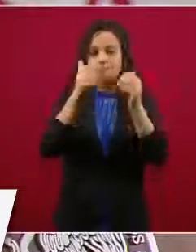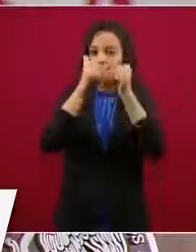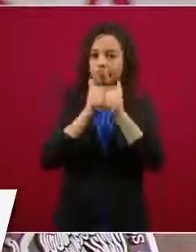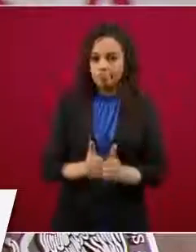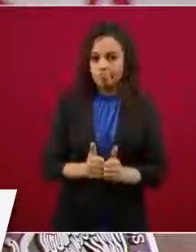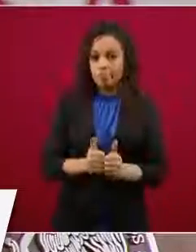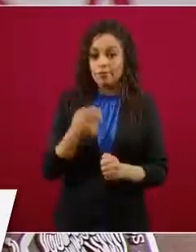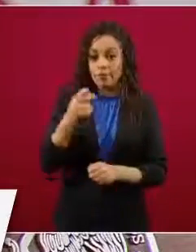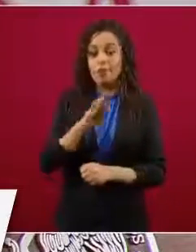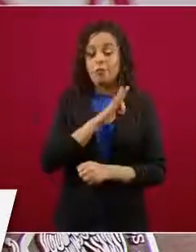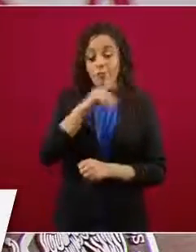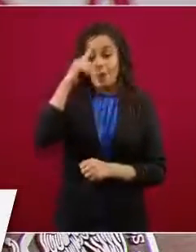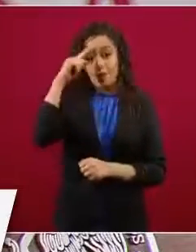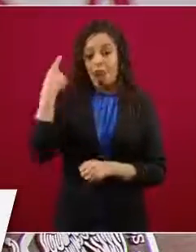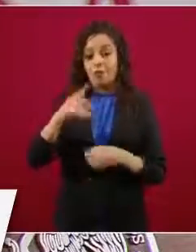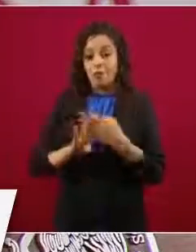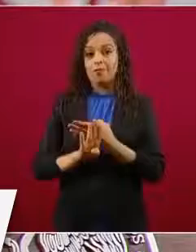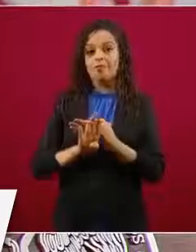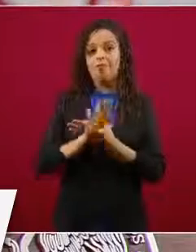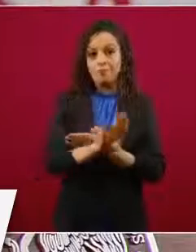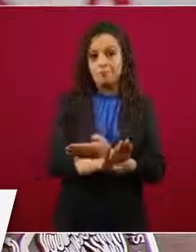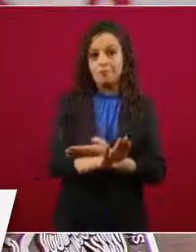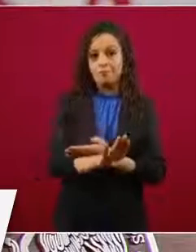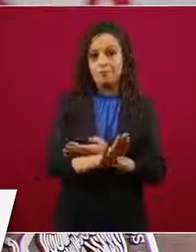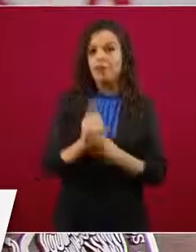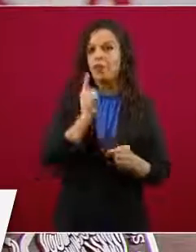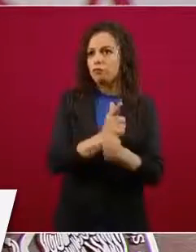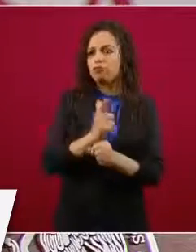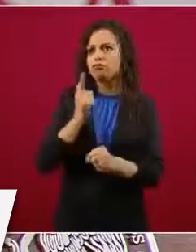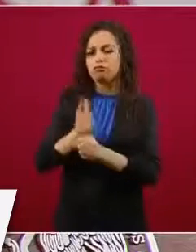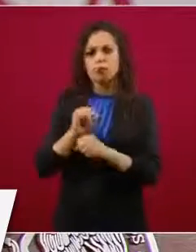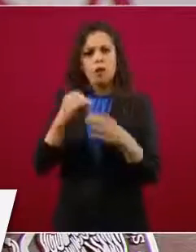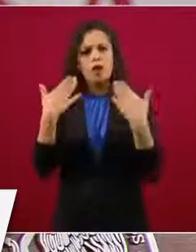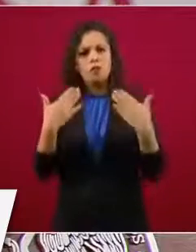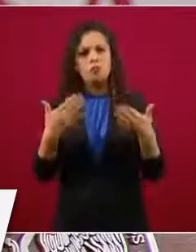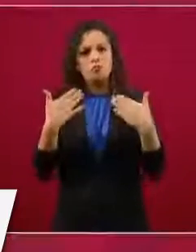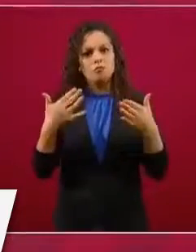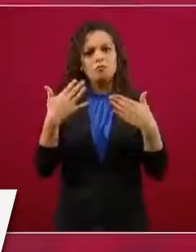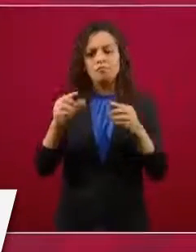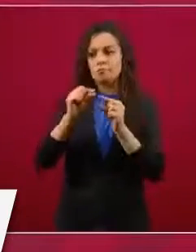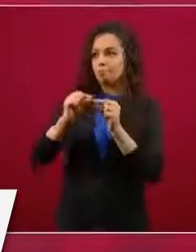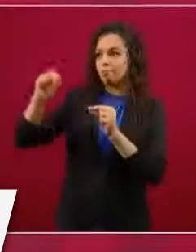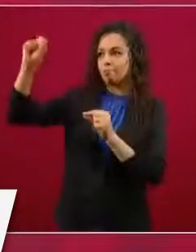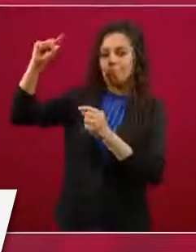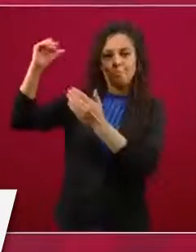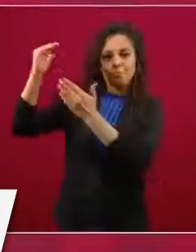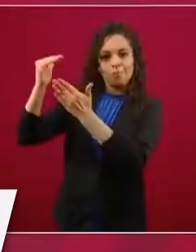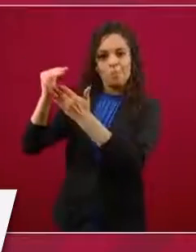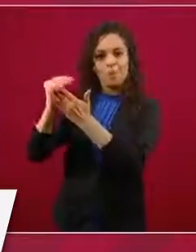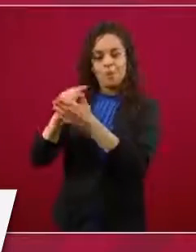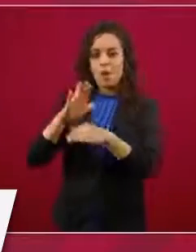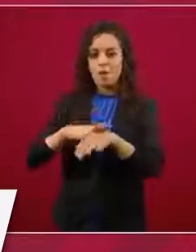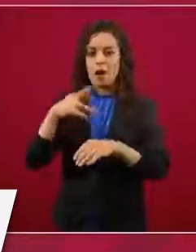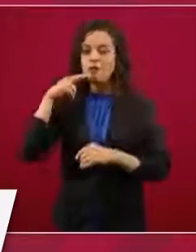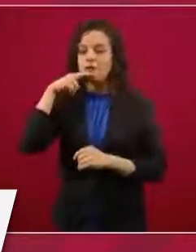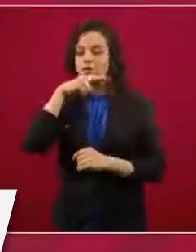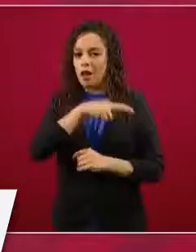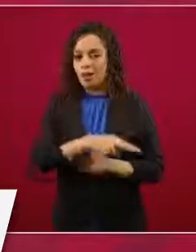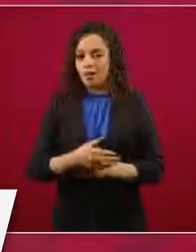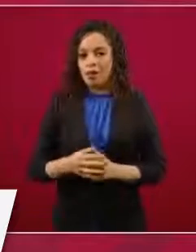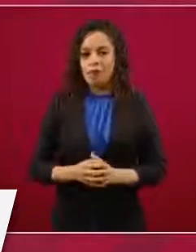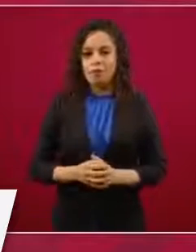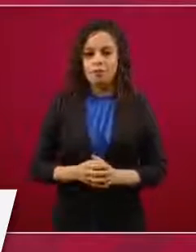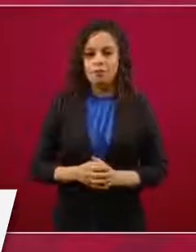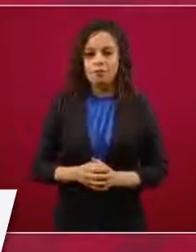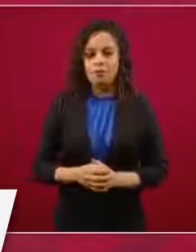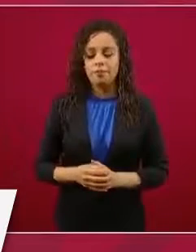que las curvas sean más empinadas y en más corto tiempo. Pero muchas veces la